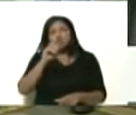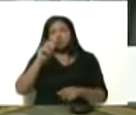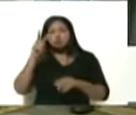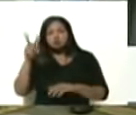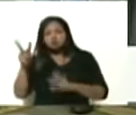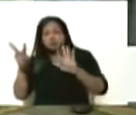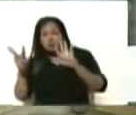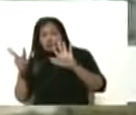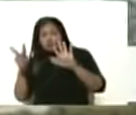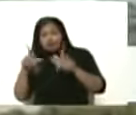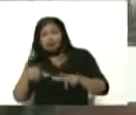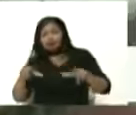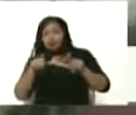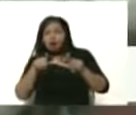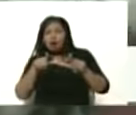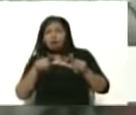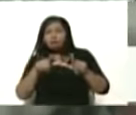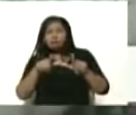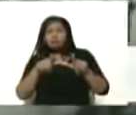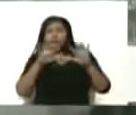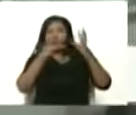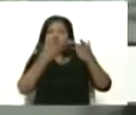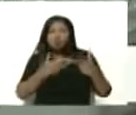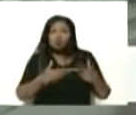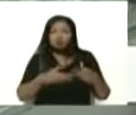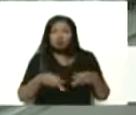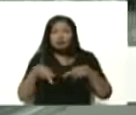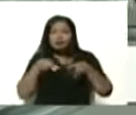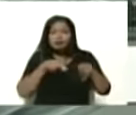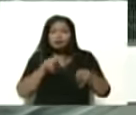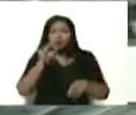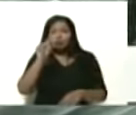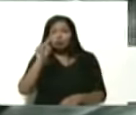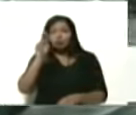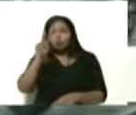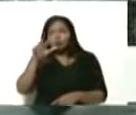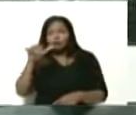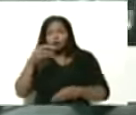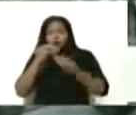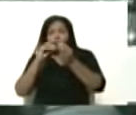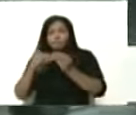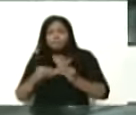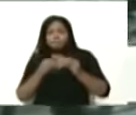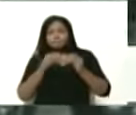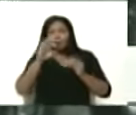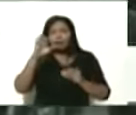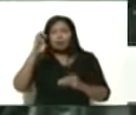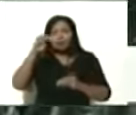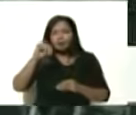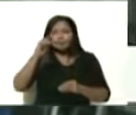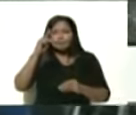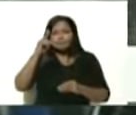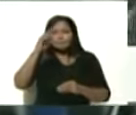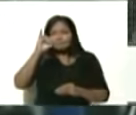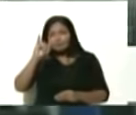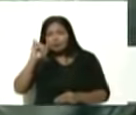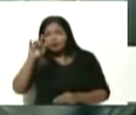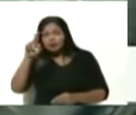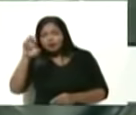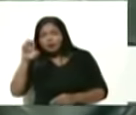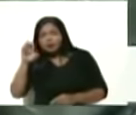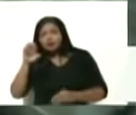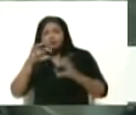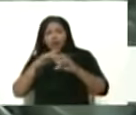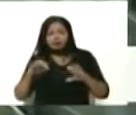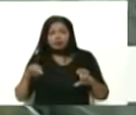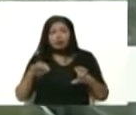hay en esta zona industrial Río Tui es la empresa ensambladora de motos Empire me acompaña el secretario de industria